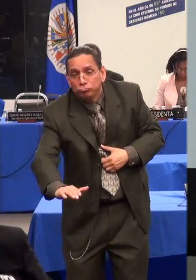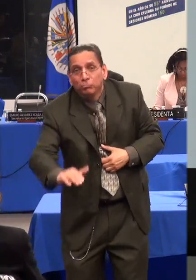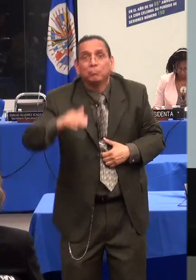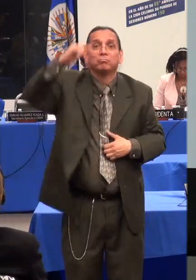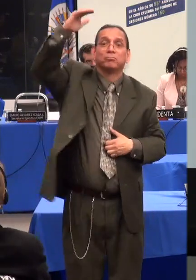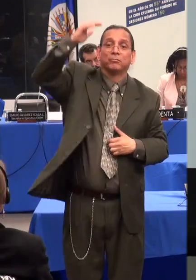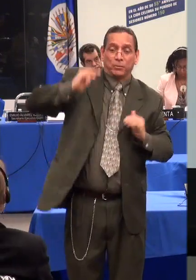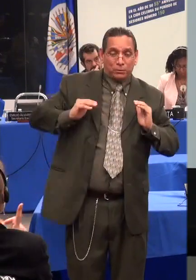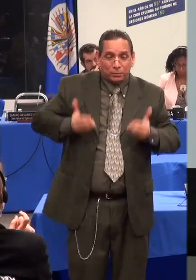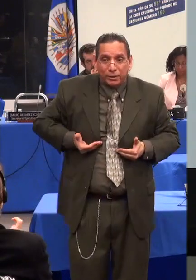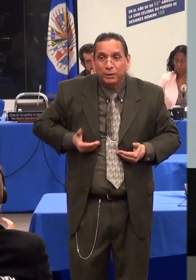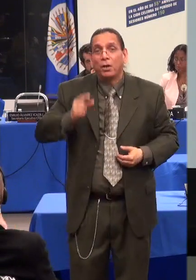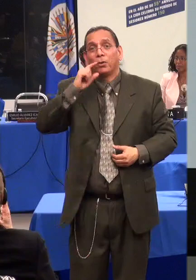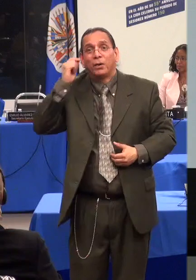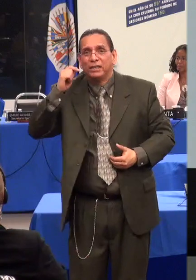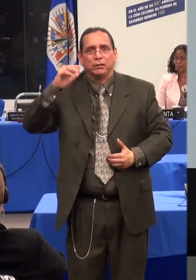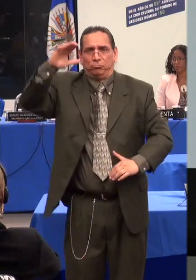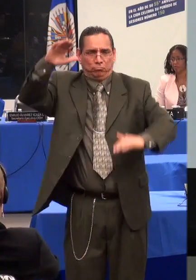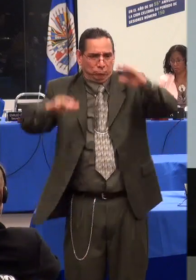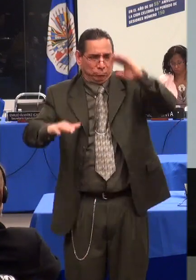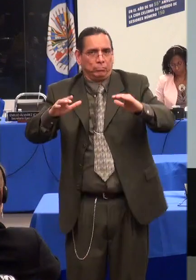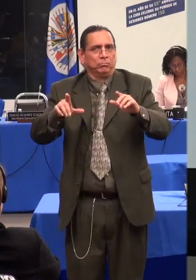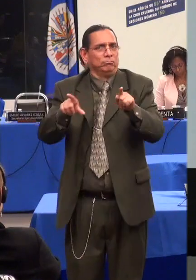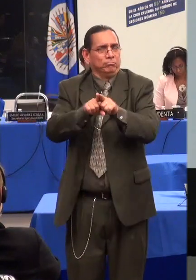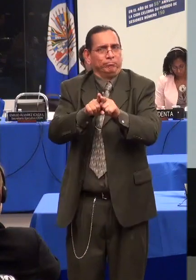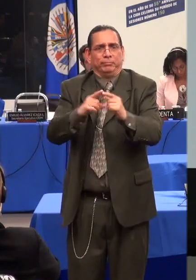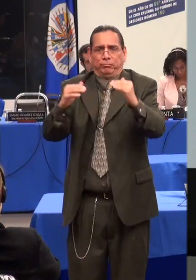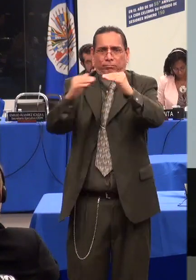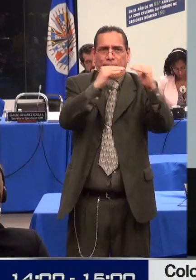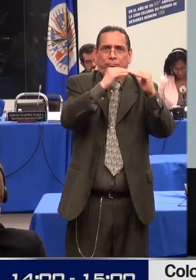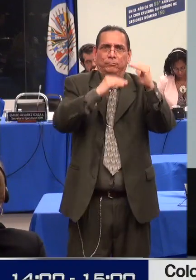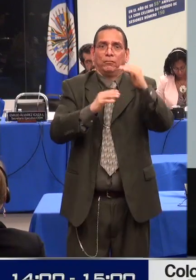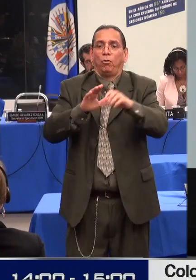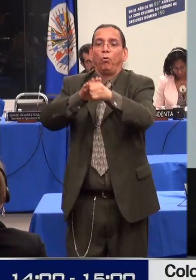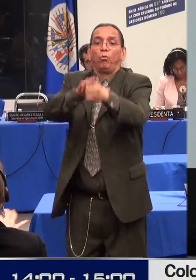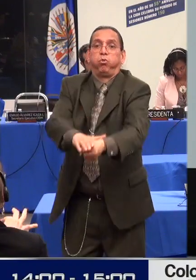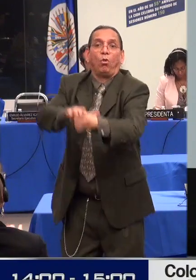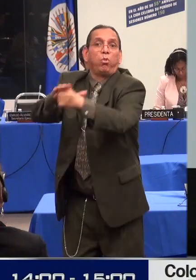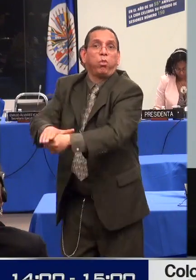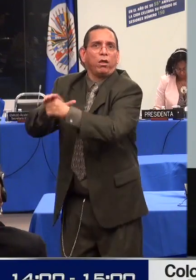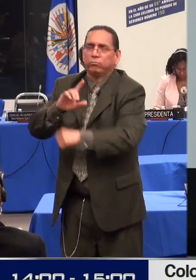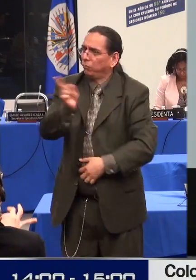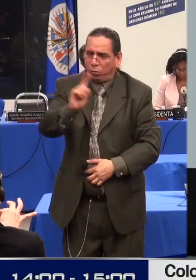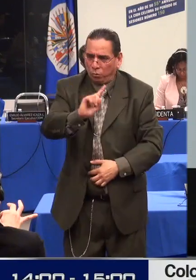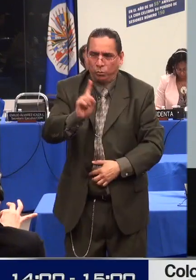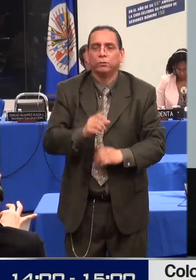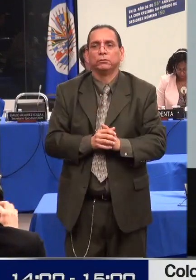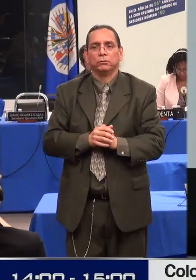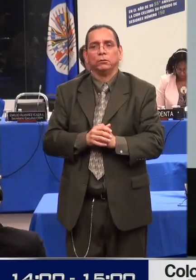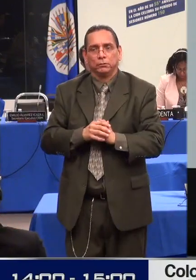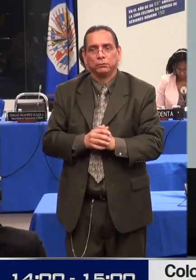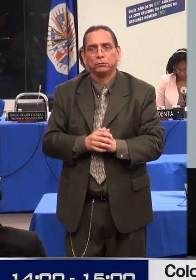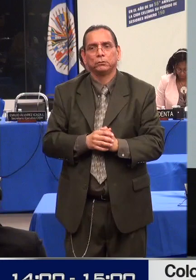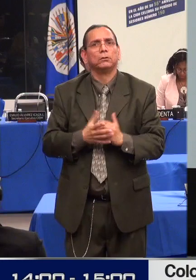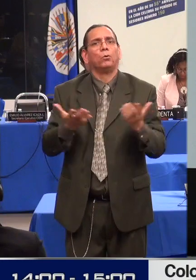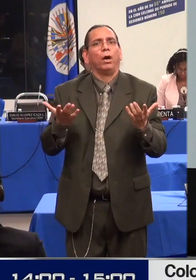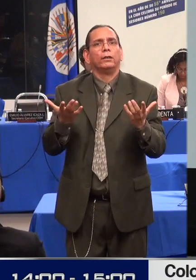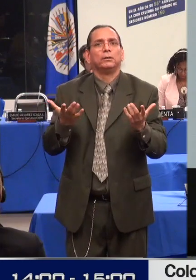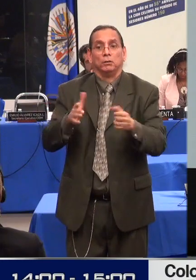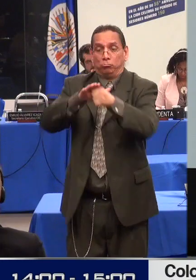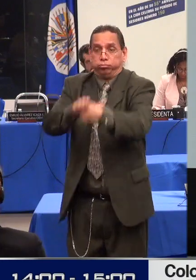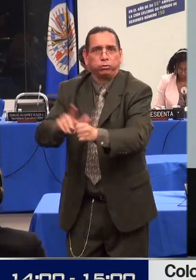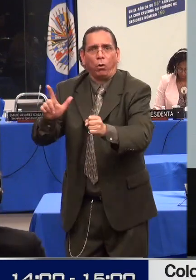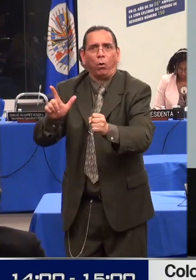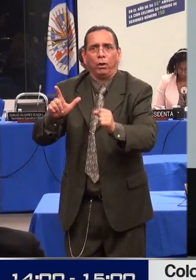de protección especial, pero además con una gran responsabilidad, no solamente del Estado, sino de todas nuestras familias. Le voy a